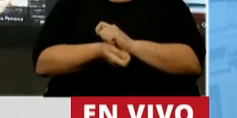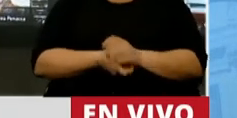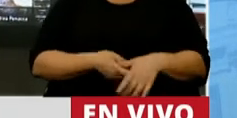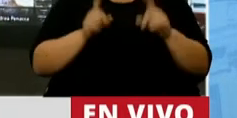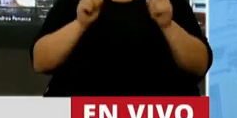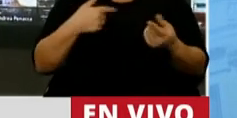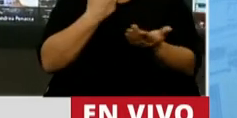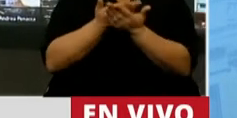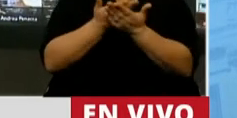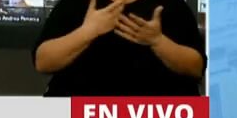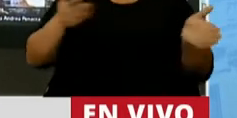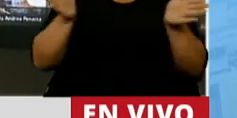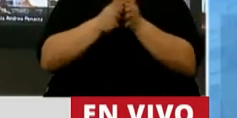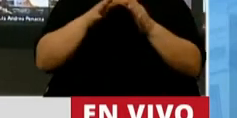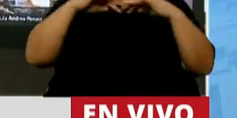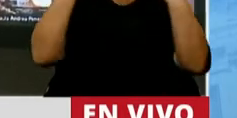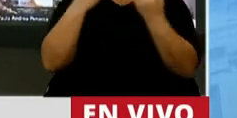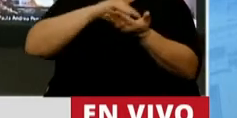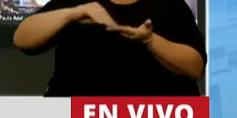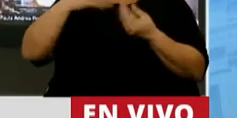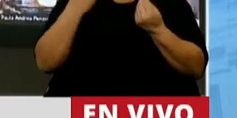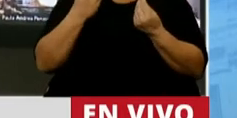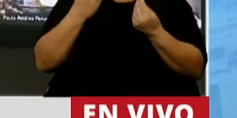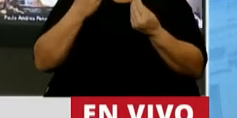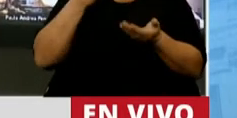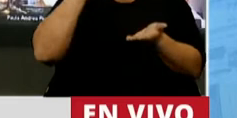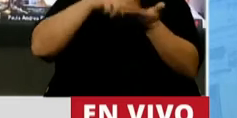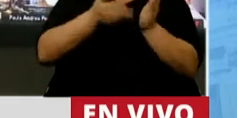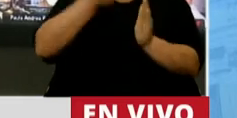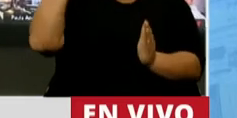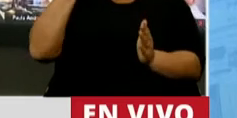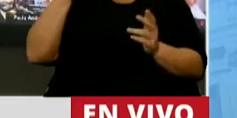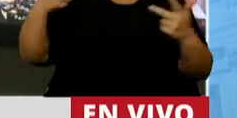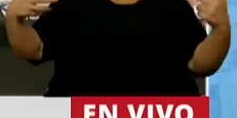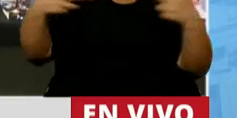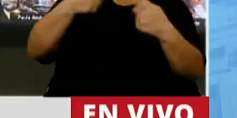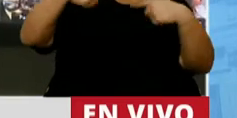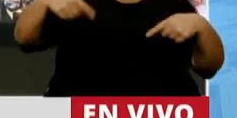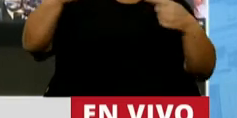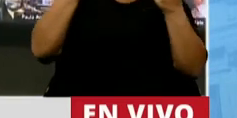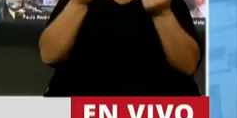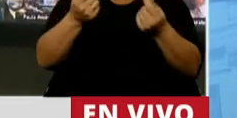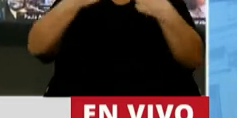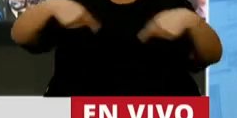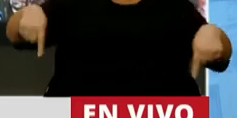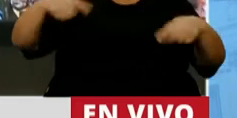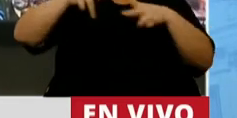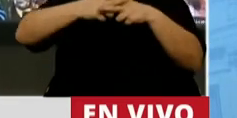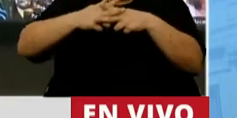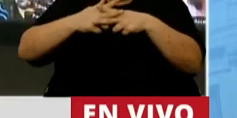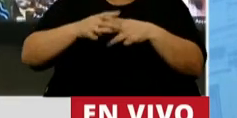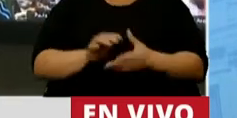También propongo que nos juntemos en el recinto para liberar de impuestos y restricciones al ingreso de bienes de capital y a los bienes